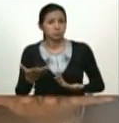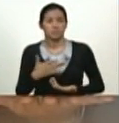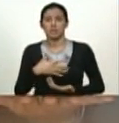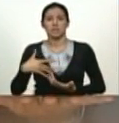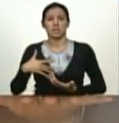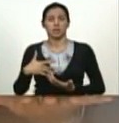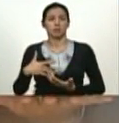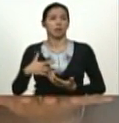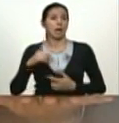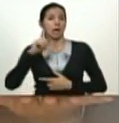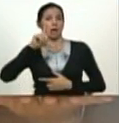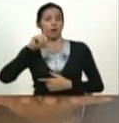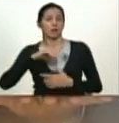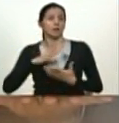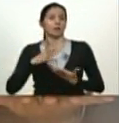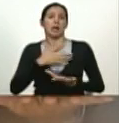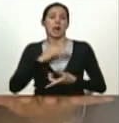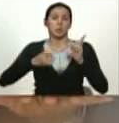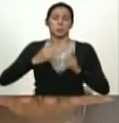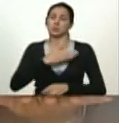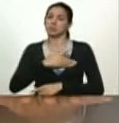que quieran salirse del embrollo